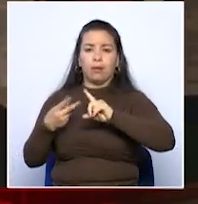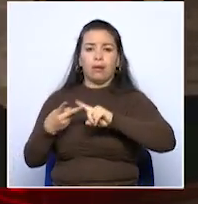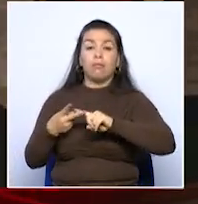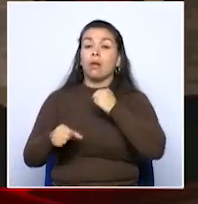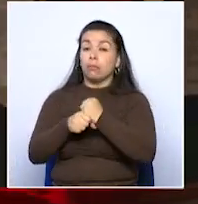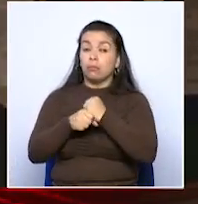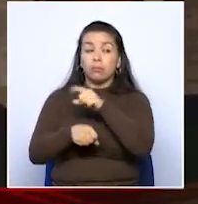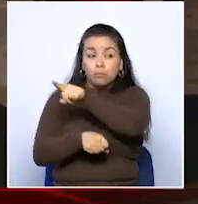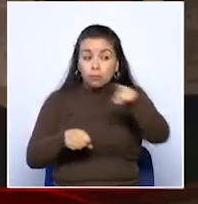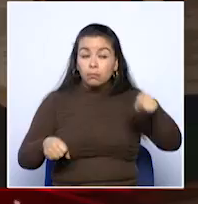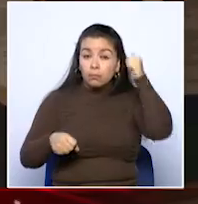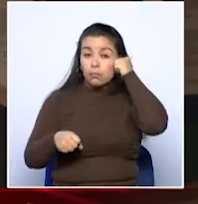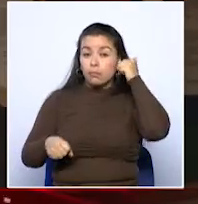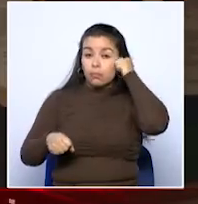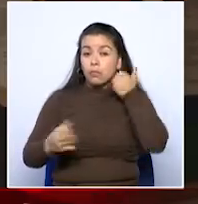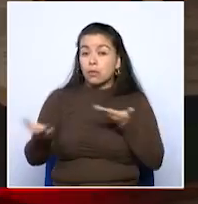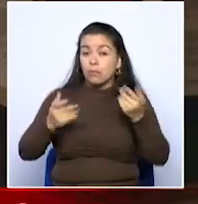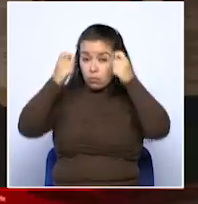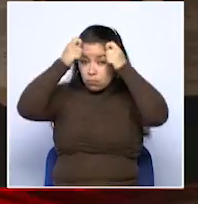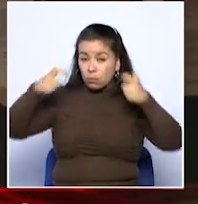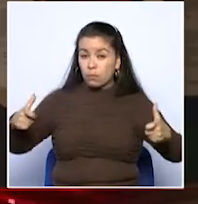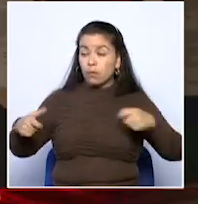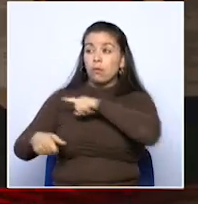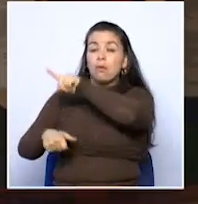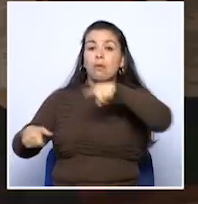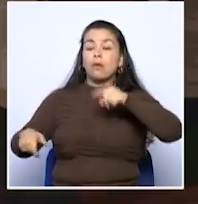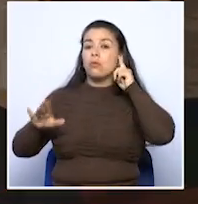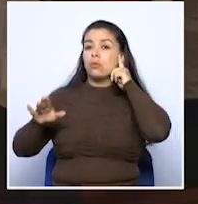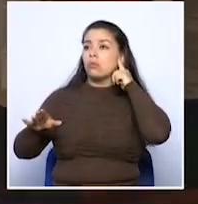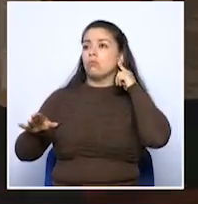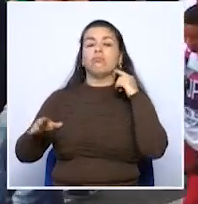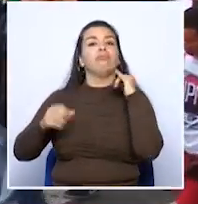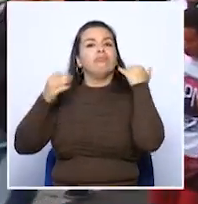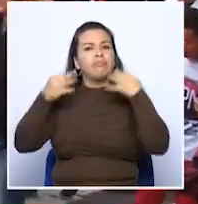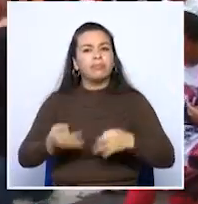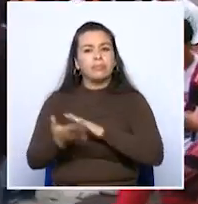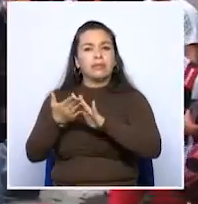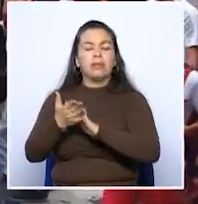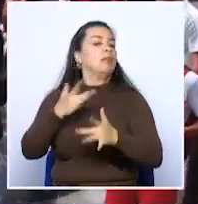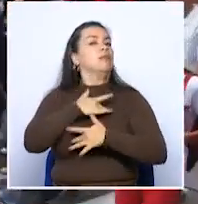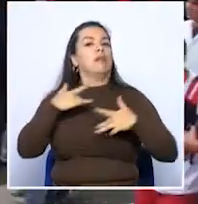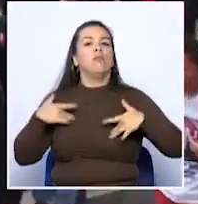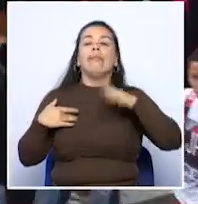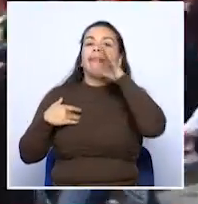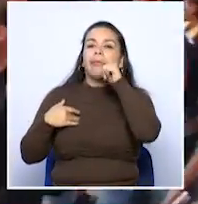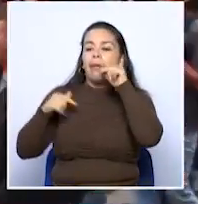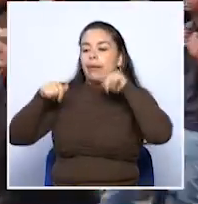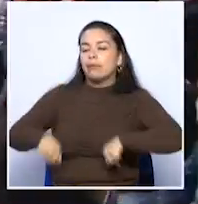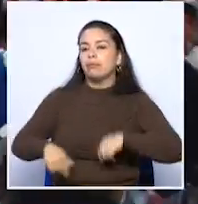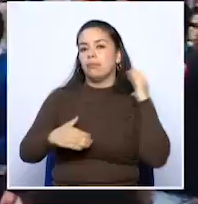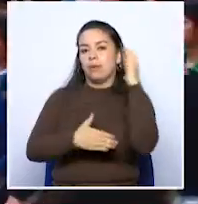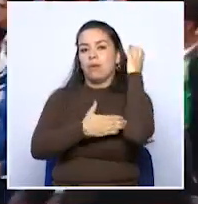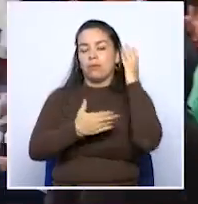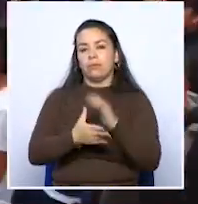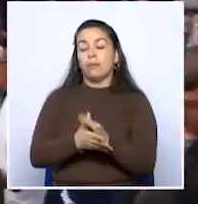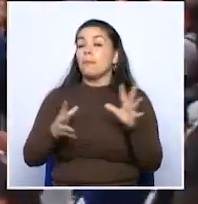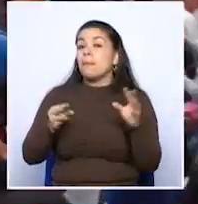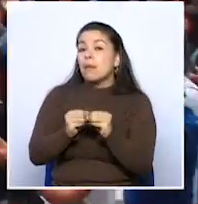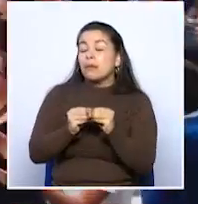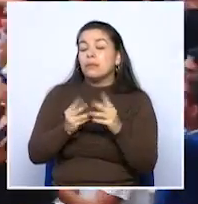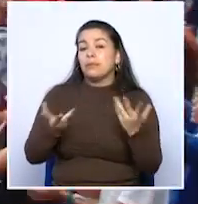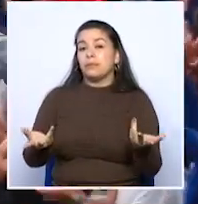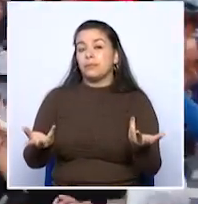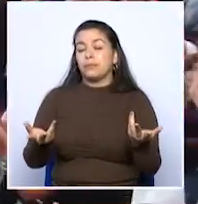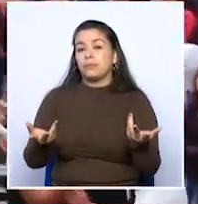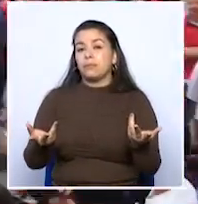los maestros y los servidores públicos, porque no se ha resuelto el tema de salud para el Magisterio Colombiano, porque no